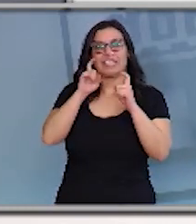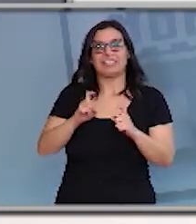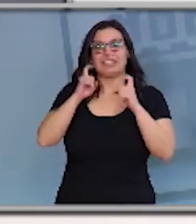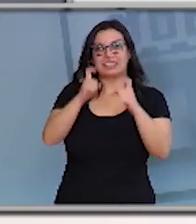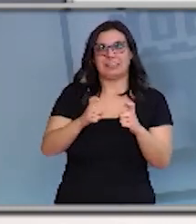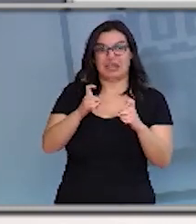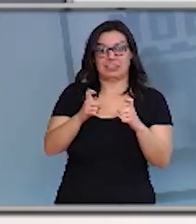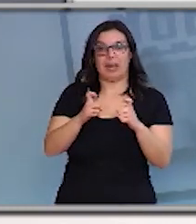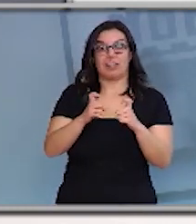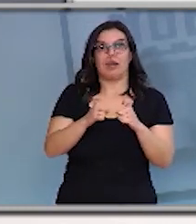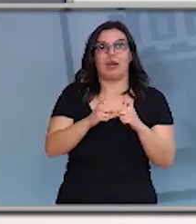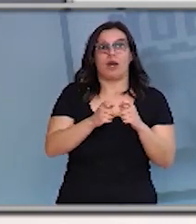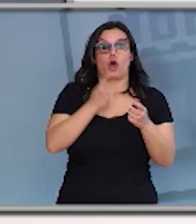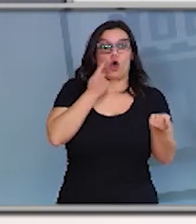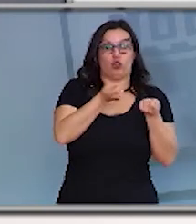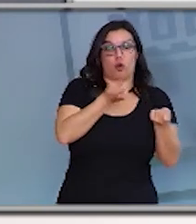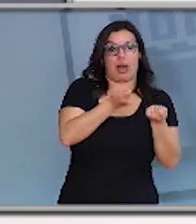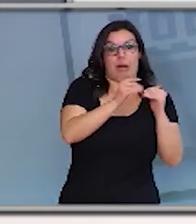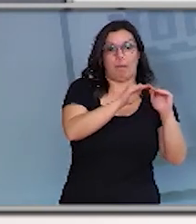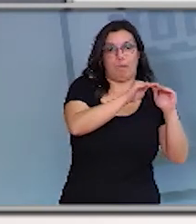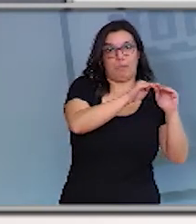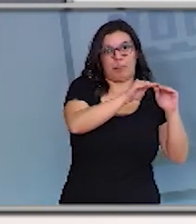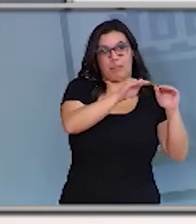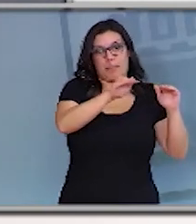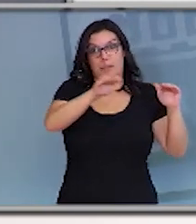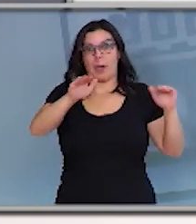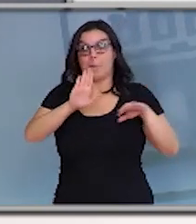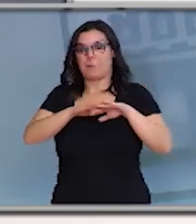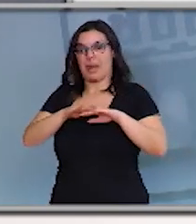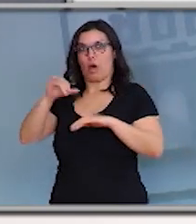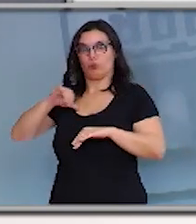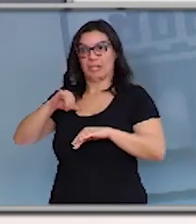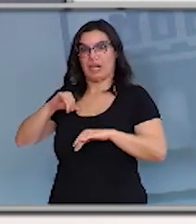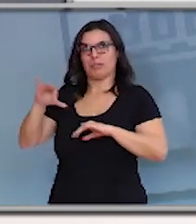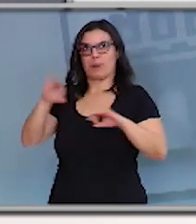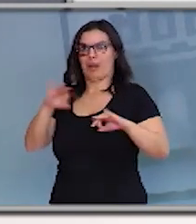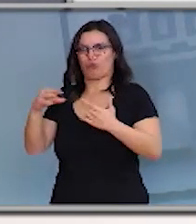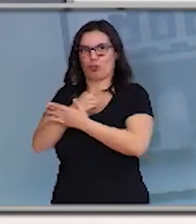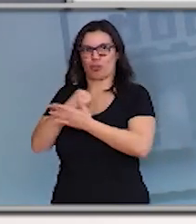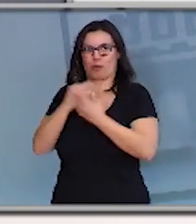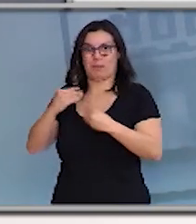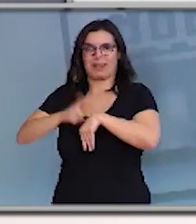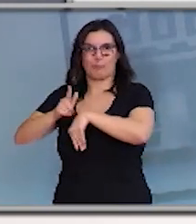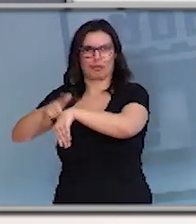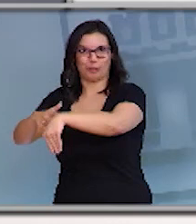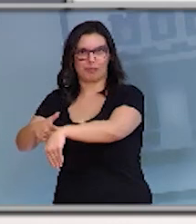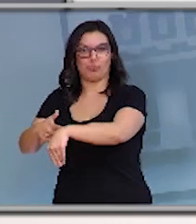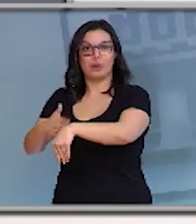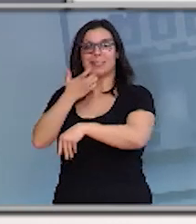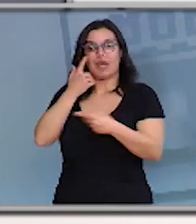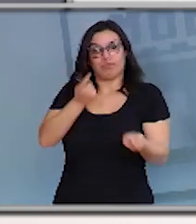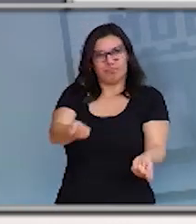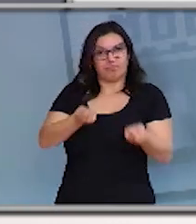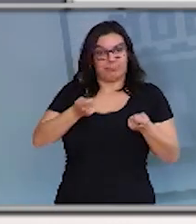sanitarios se preparan para o aumento sustancial da demanda. O sistema sanitario, se contenemos ben a